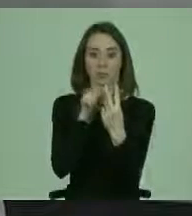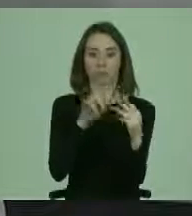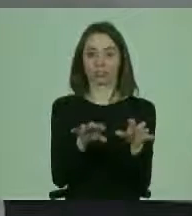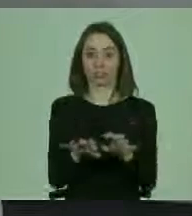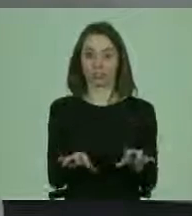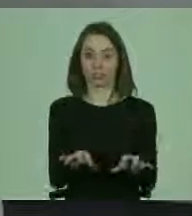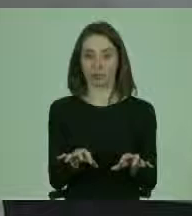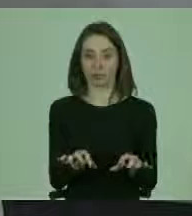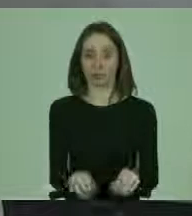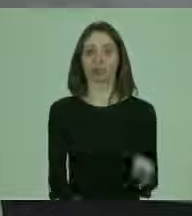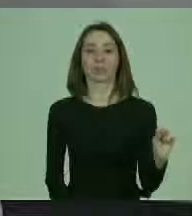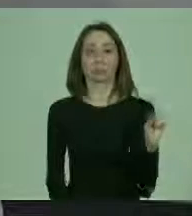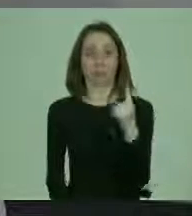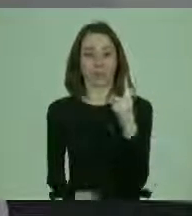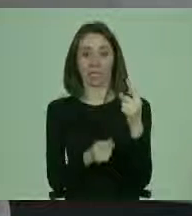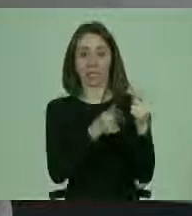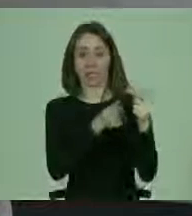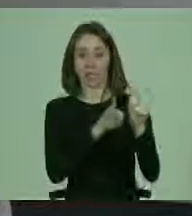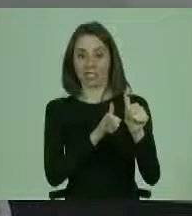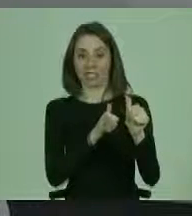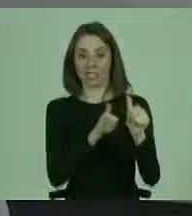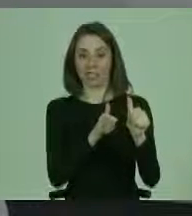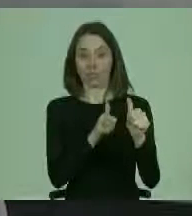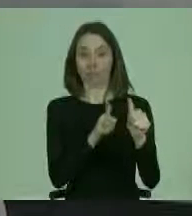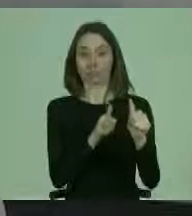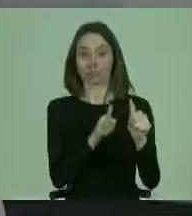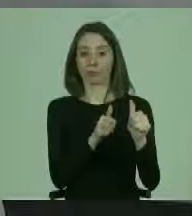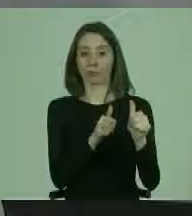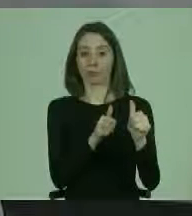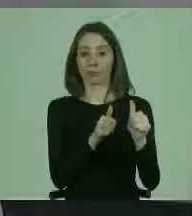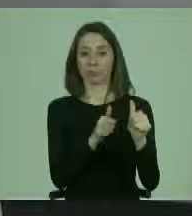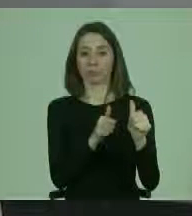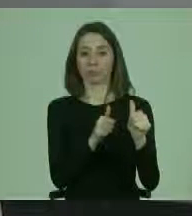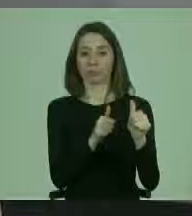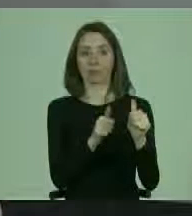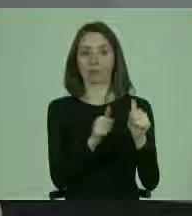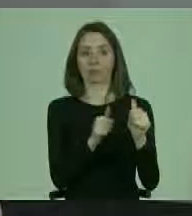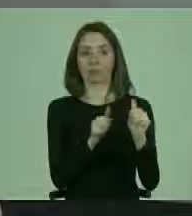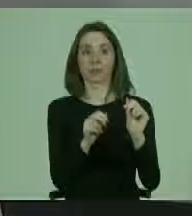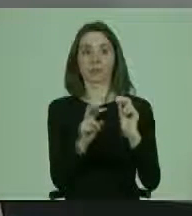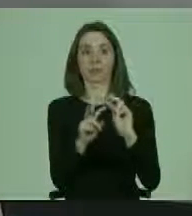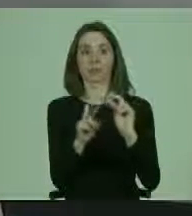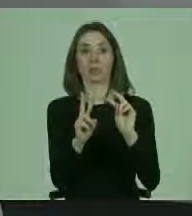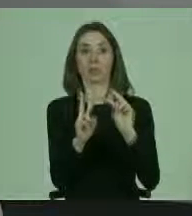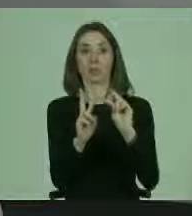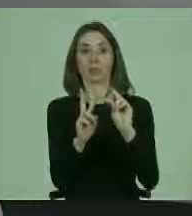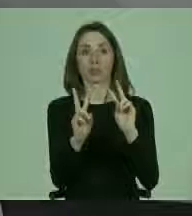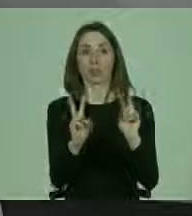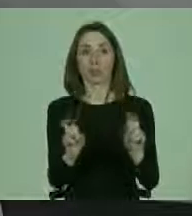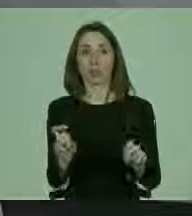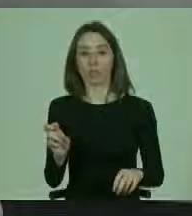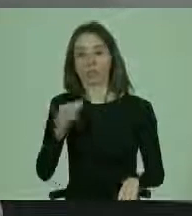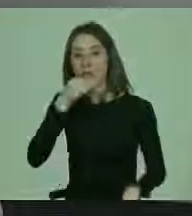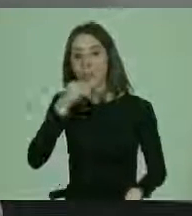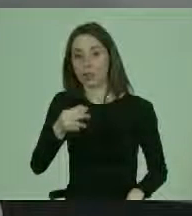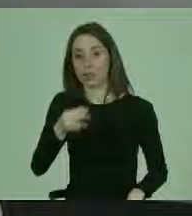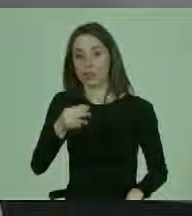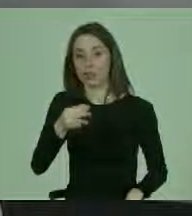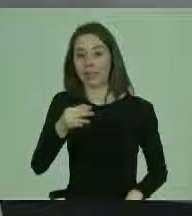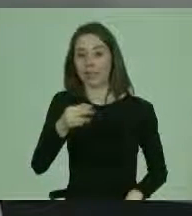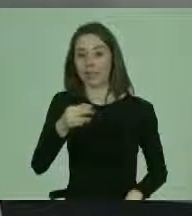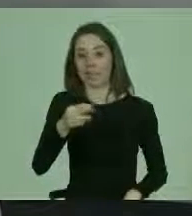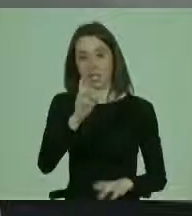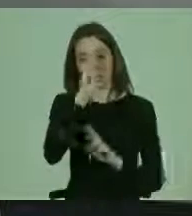Un primer desafío y que tiene que ver con, lo señalaba ya, con este